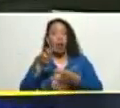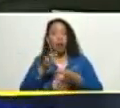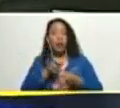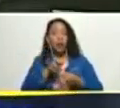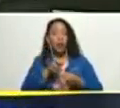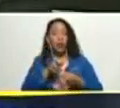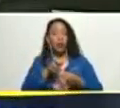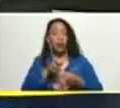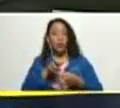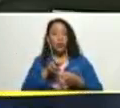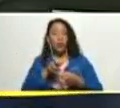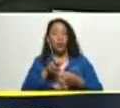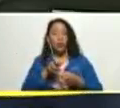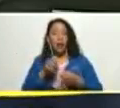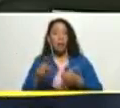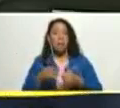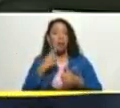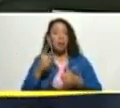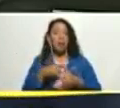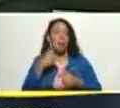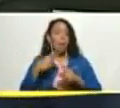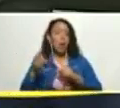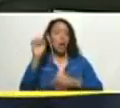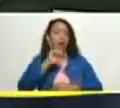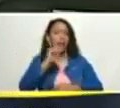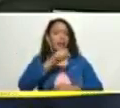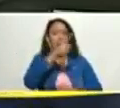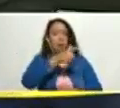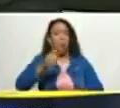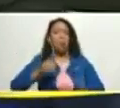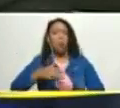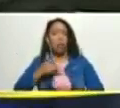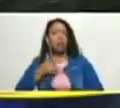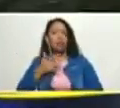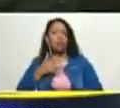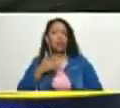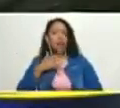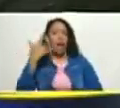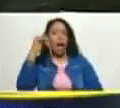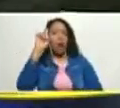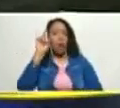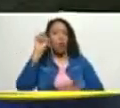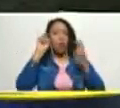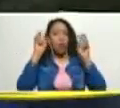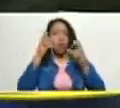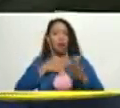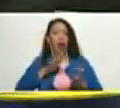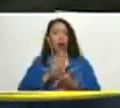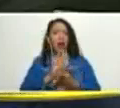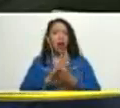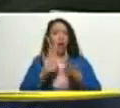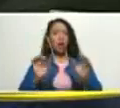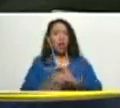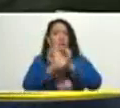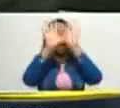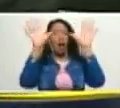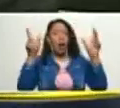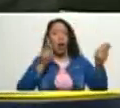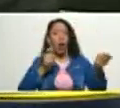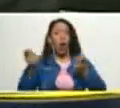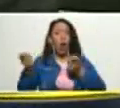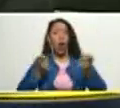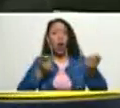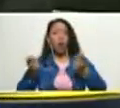estados y para municipios pero sí que el ciudadano pueda sentir que hay una armonización que hay claridad en el manejo